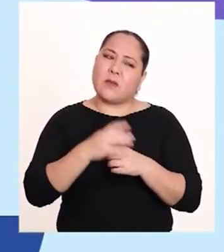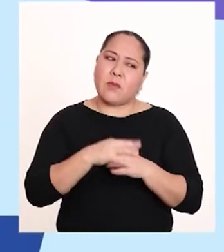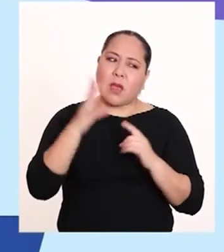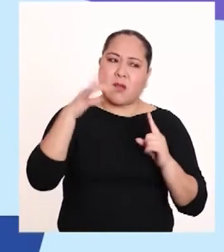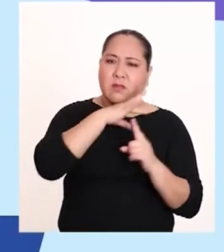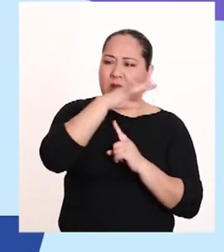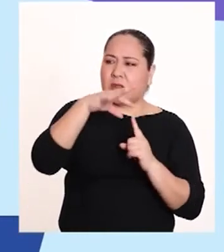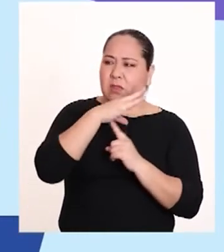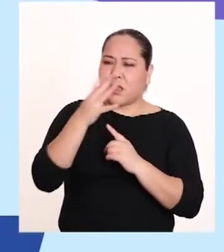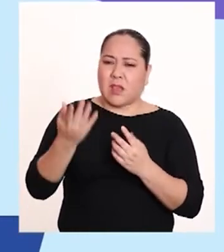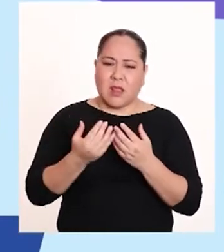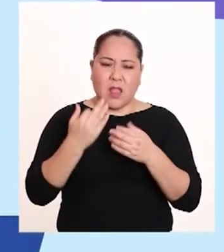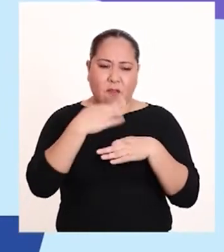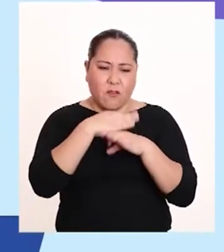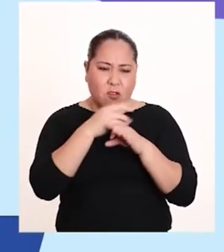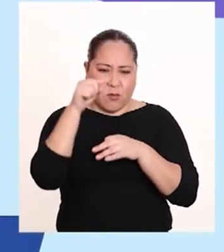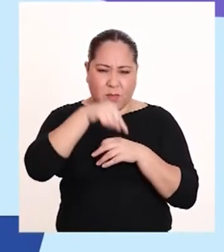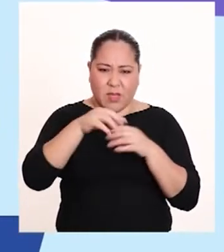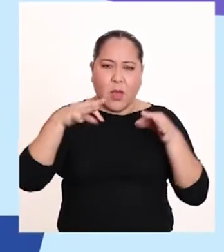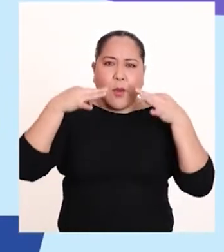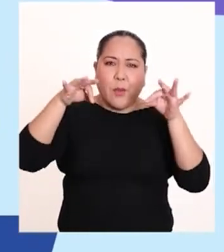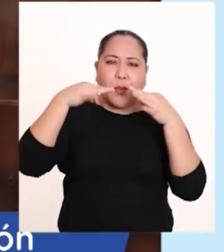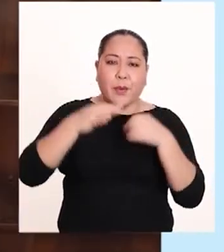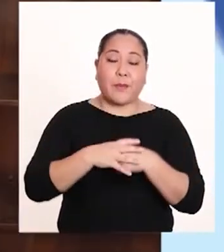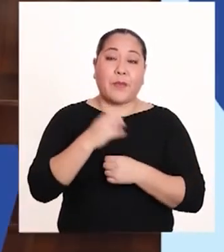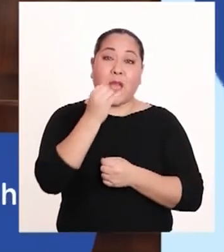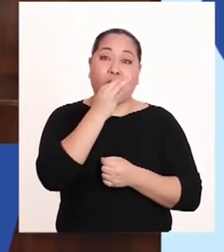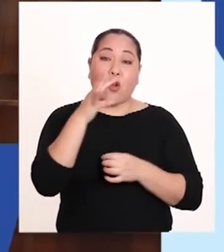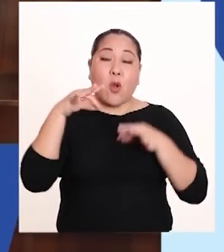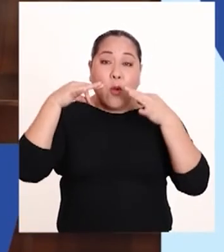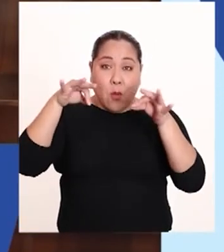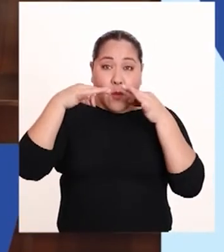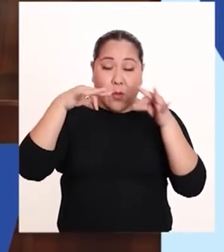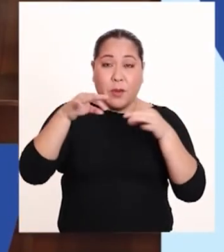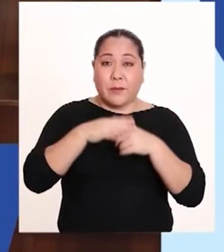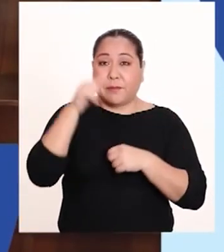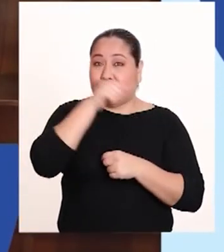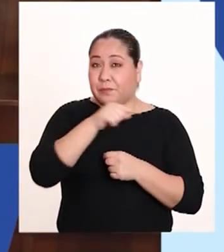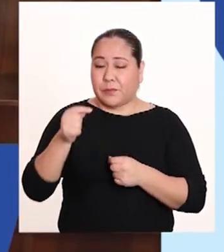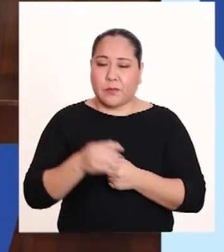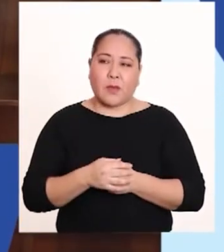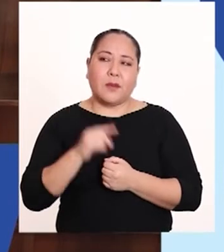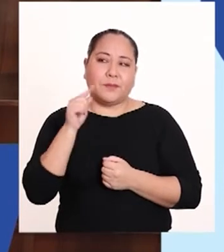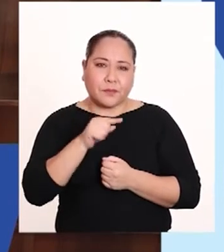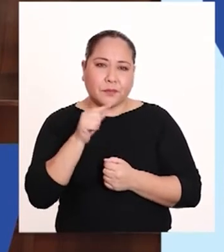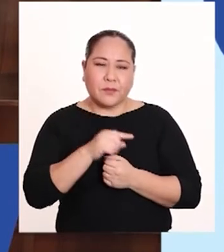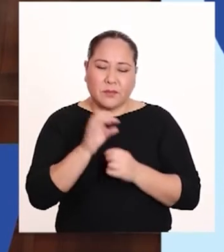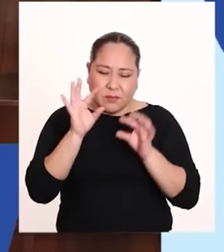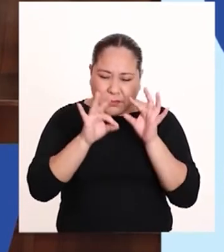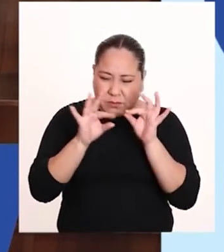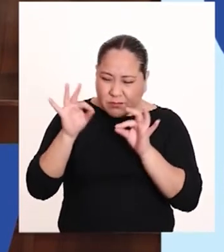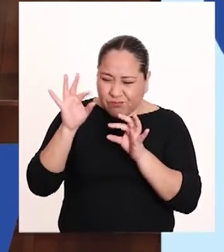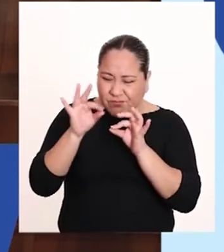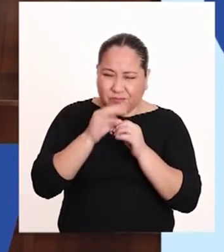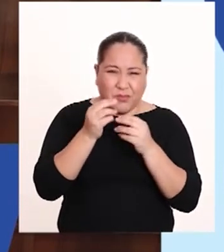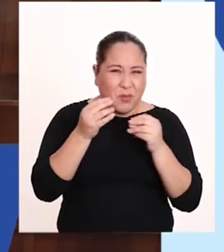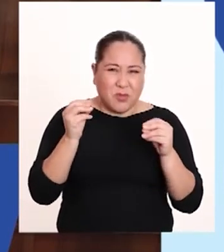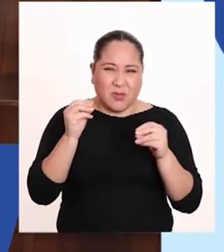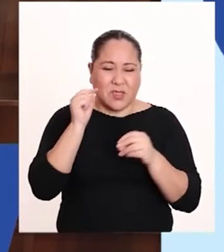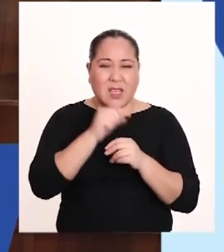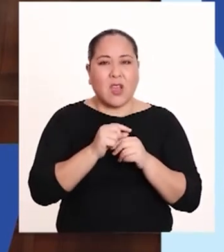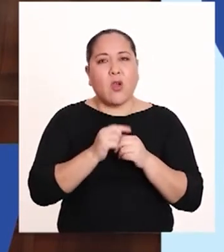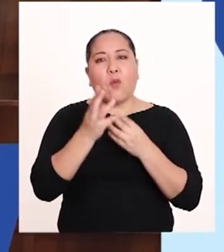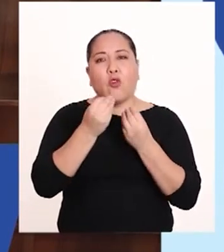los ecosistemas la composición química del plástico? En algunos plásticos, dado que los aditivos son abundantes,